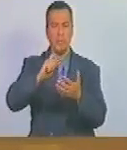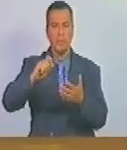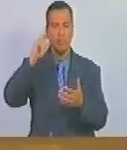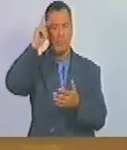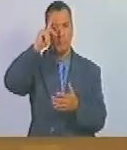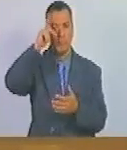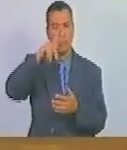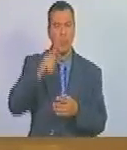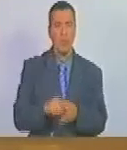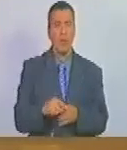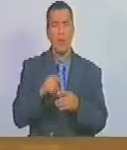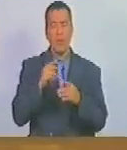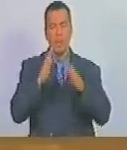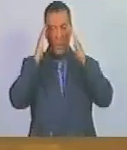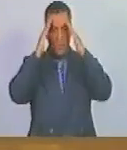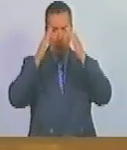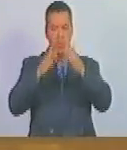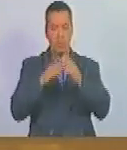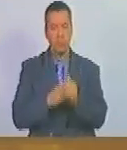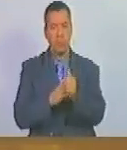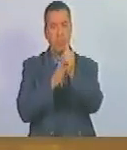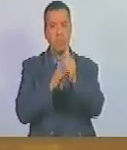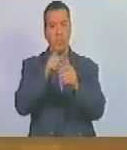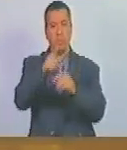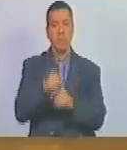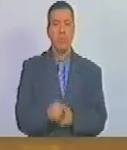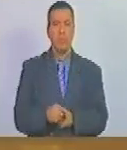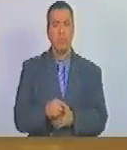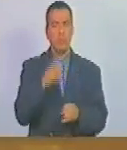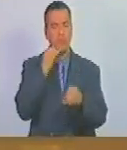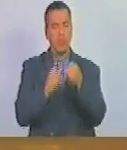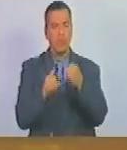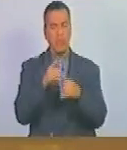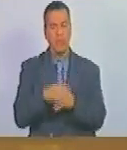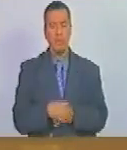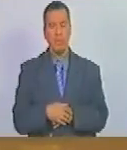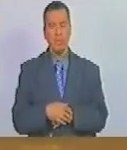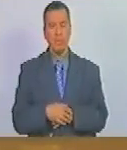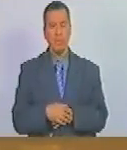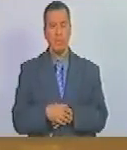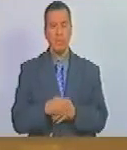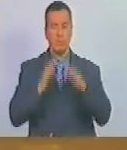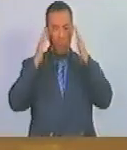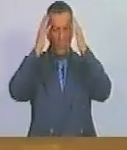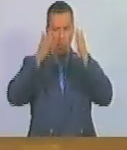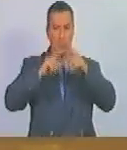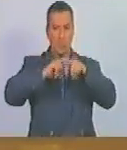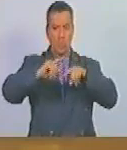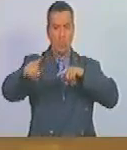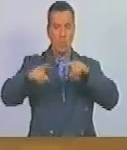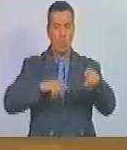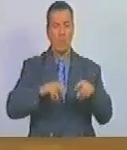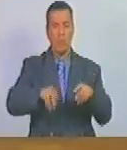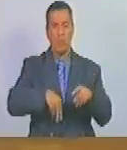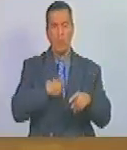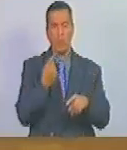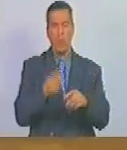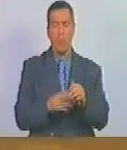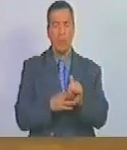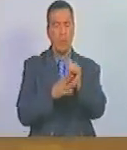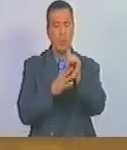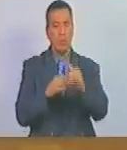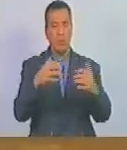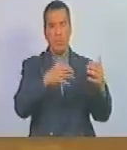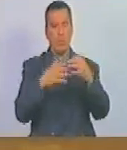Quien fue su mentor y quien lo, al final, tuvo la tutela para poder dirimir el